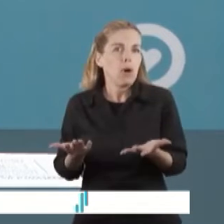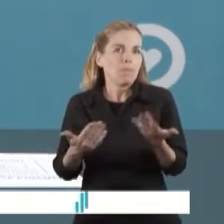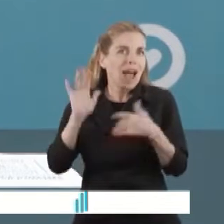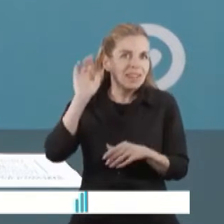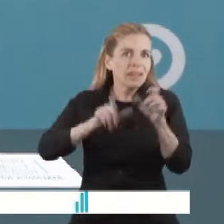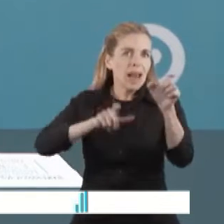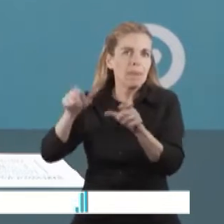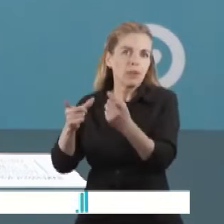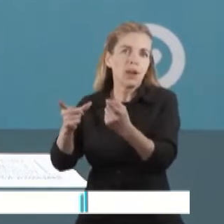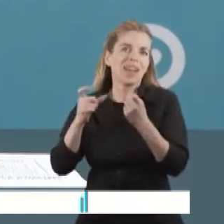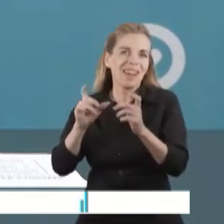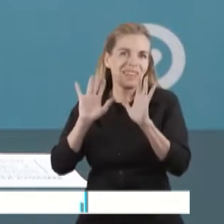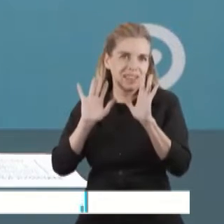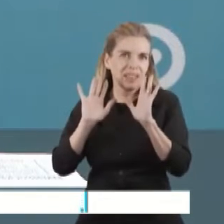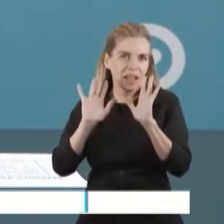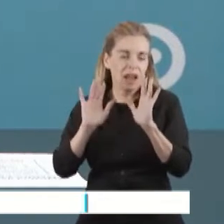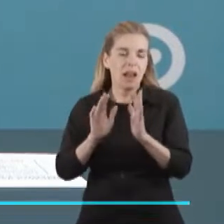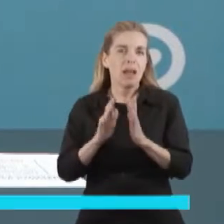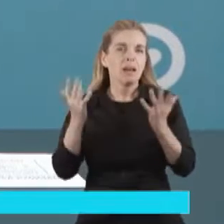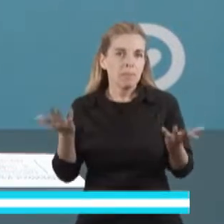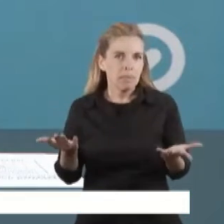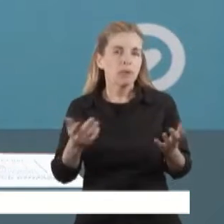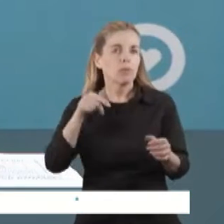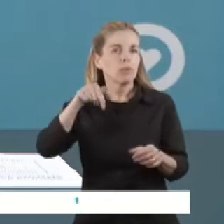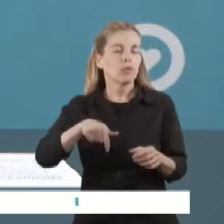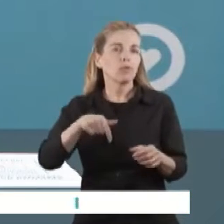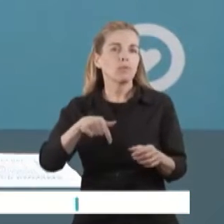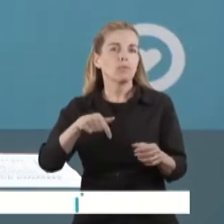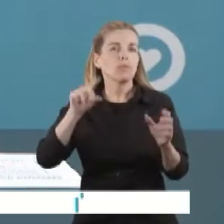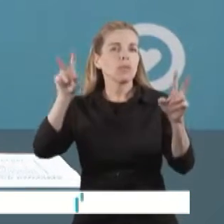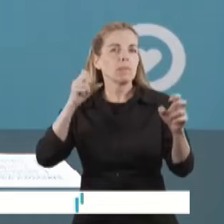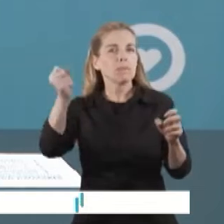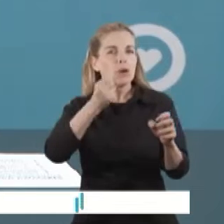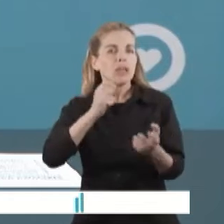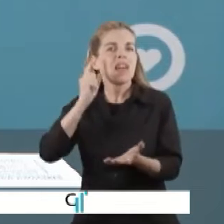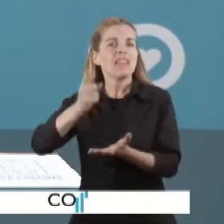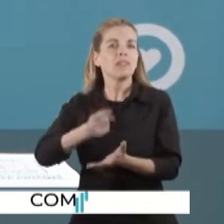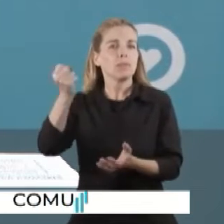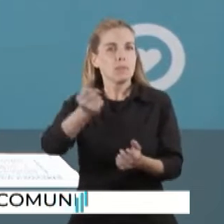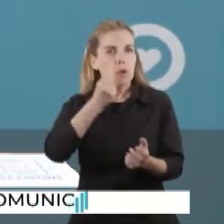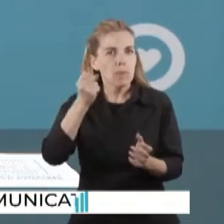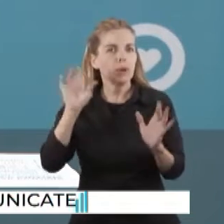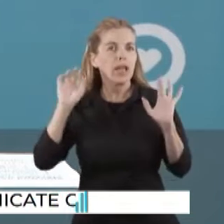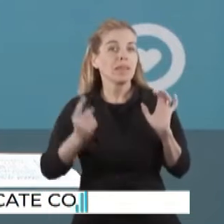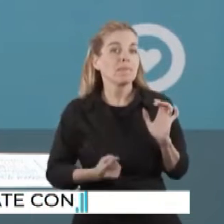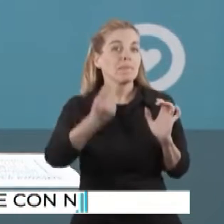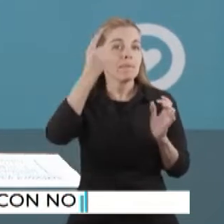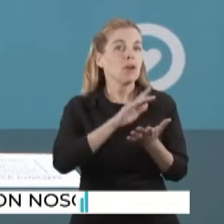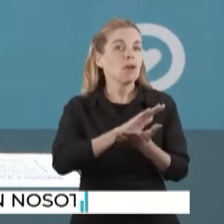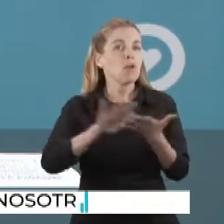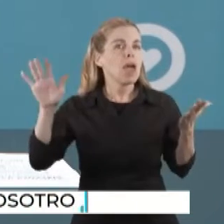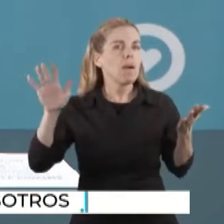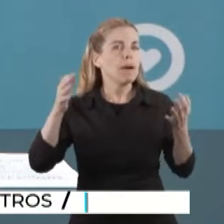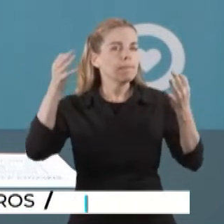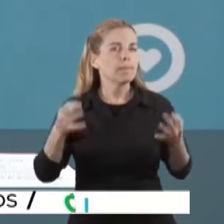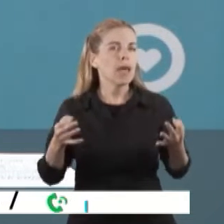necesitan. Entendemos que es una gran decisión, una gran medida innovadora, nueva, que contempla